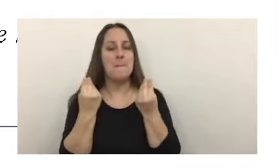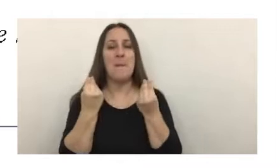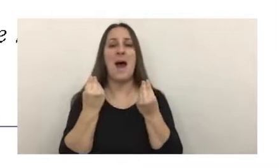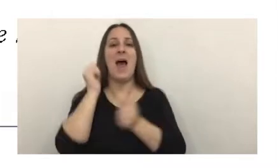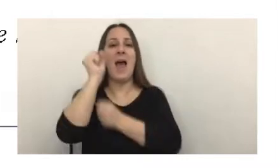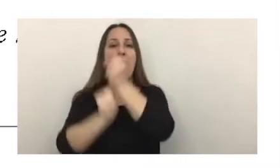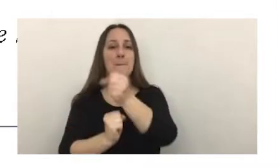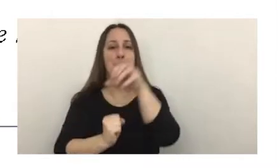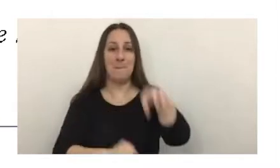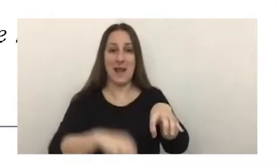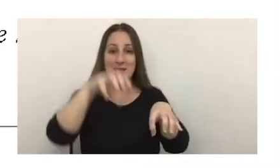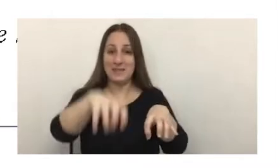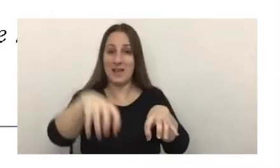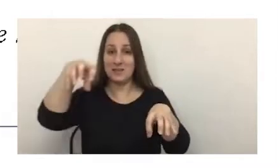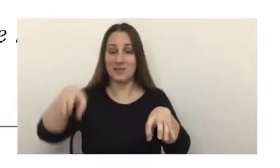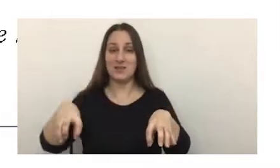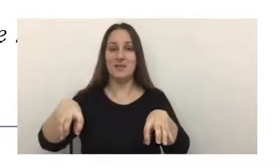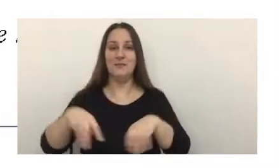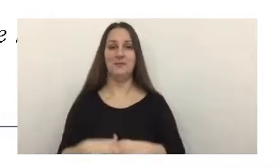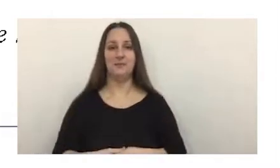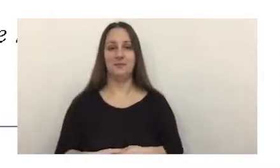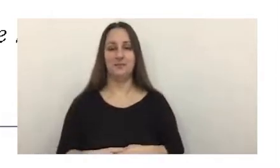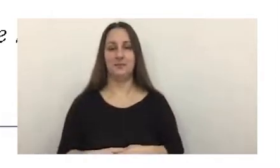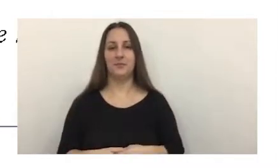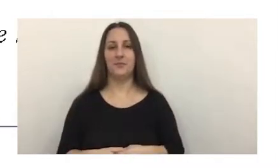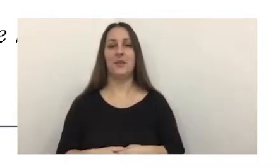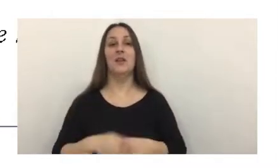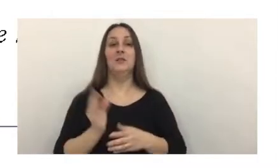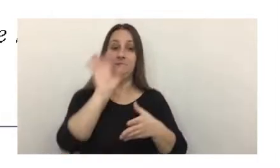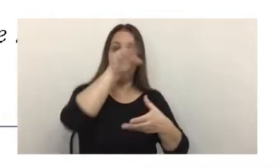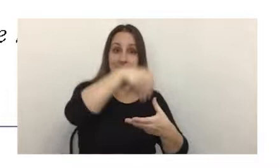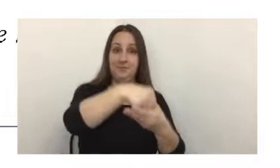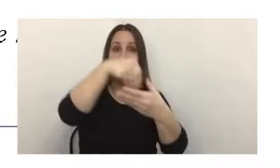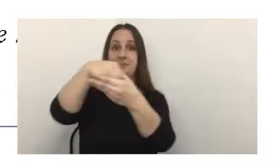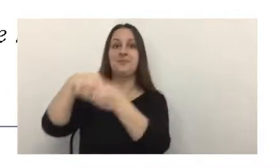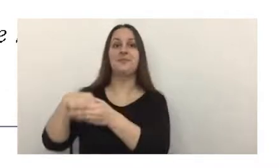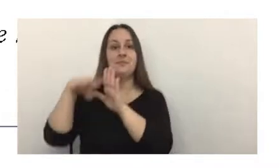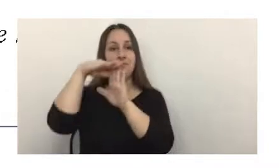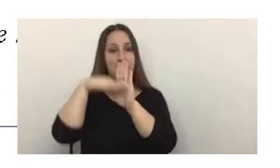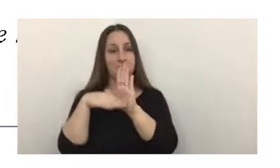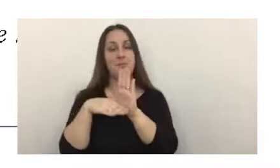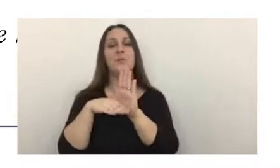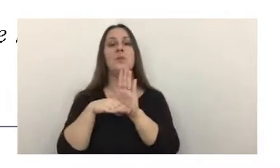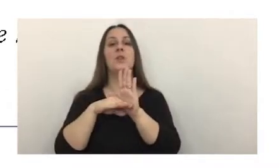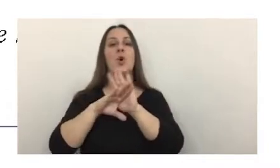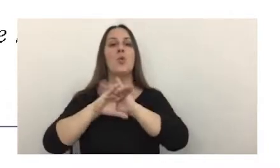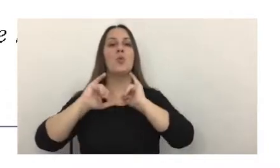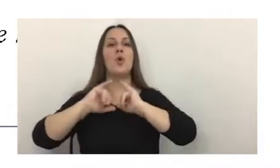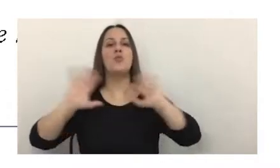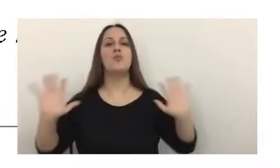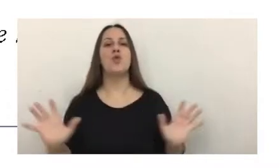empresas que tengan, digamos, incorporado dentro del régimen de promoción industrial,